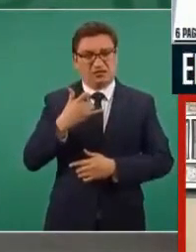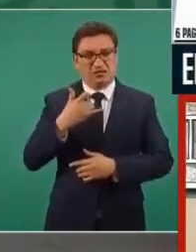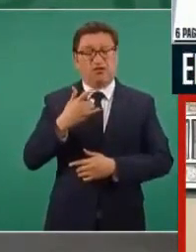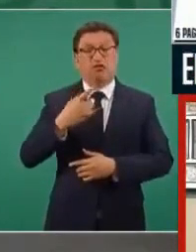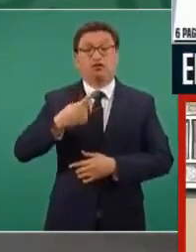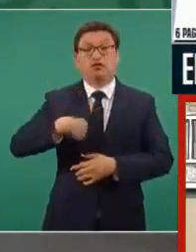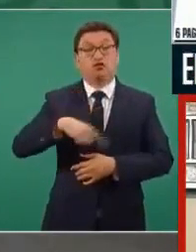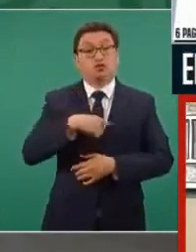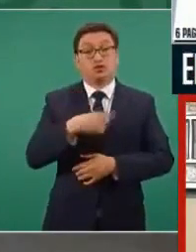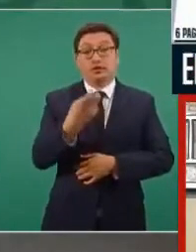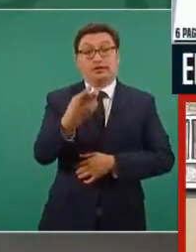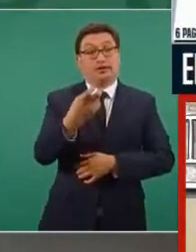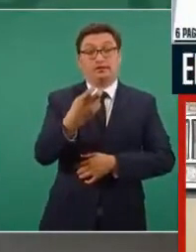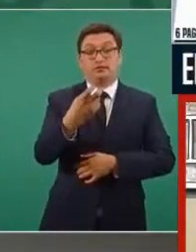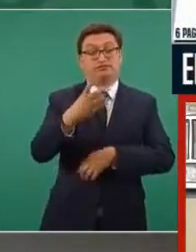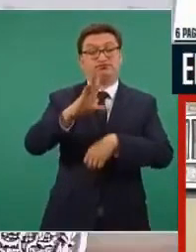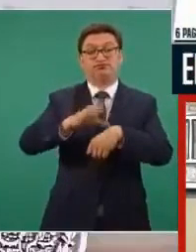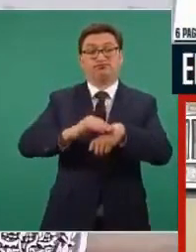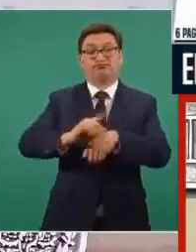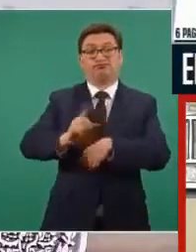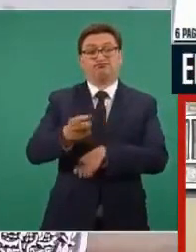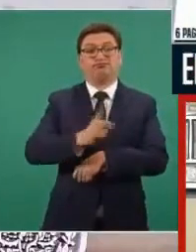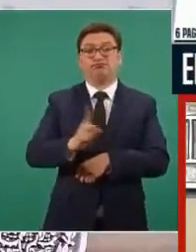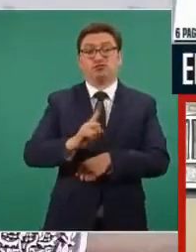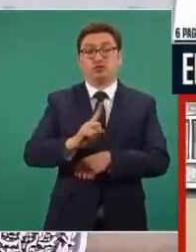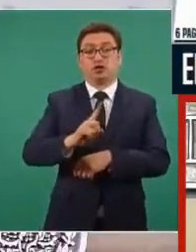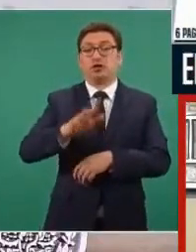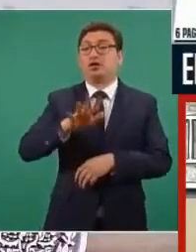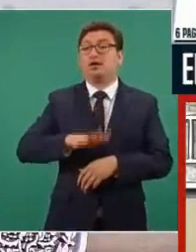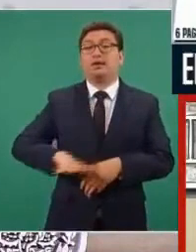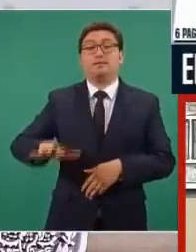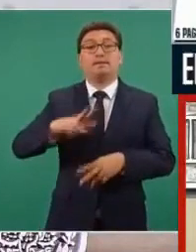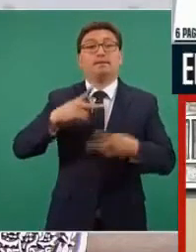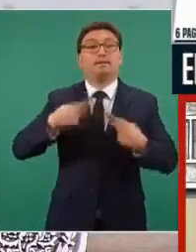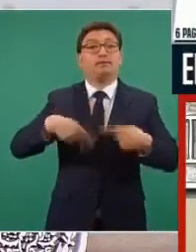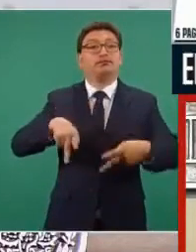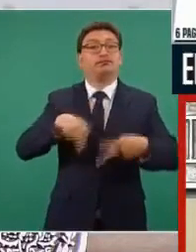vamos a permitir que le roben al pueblo.